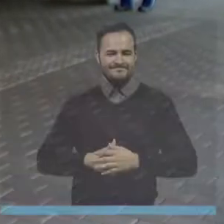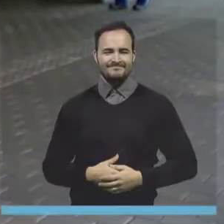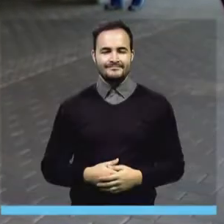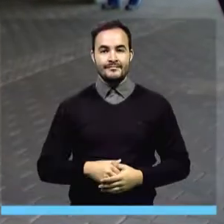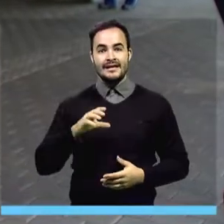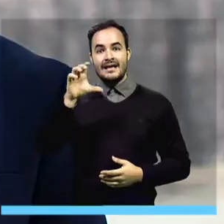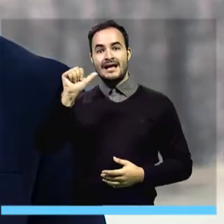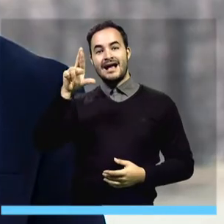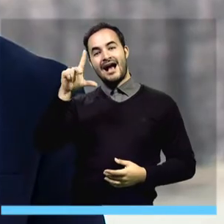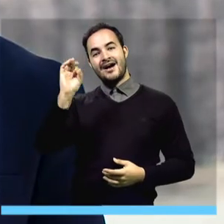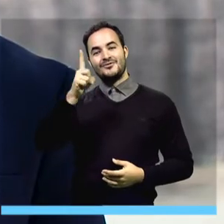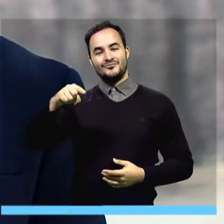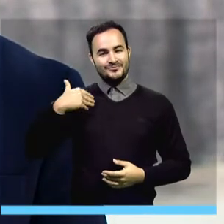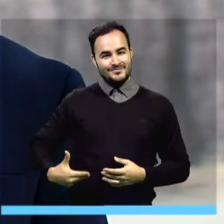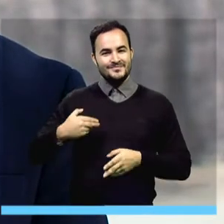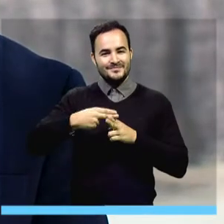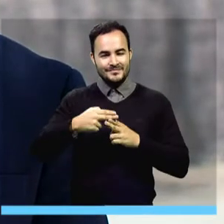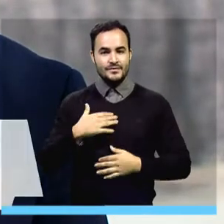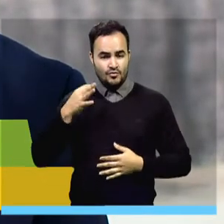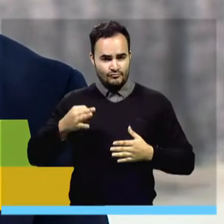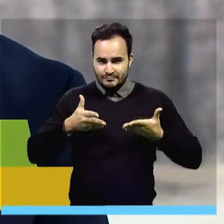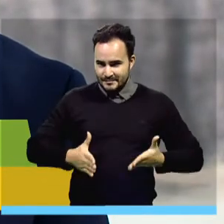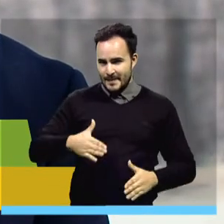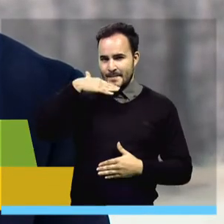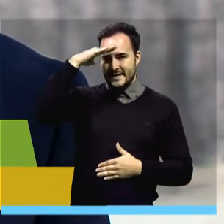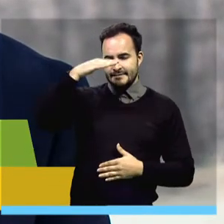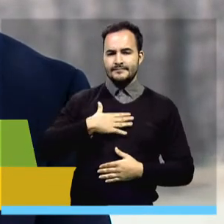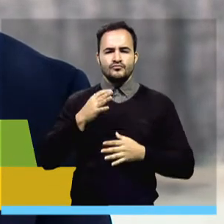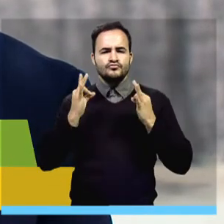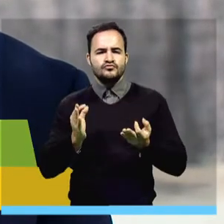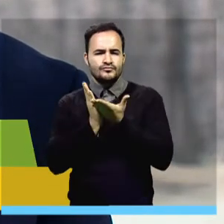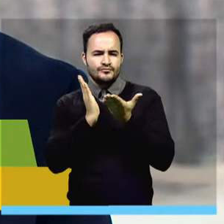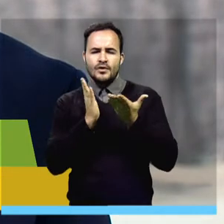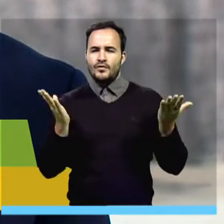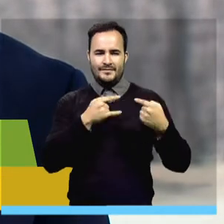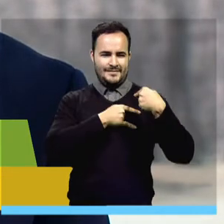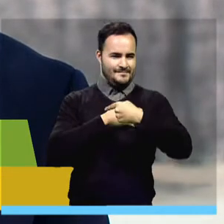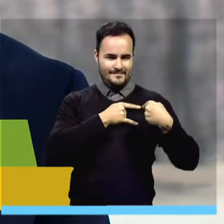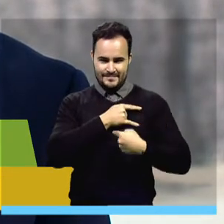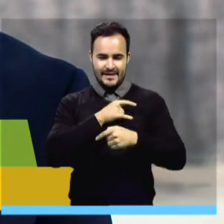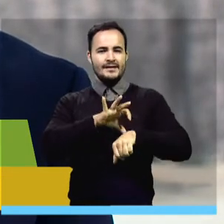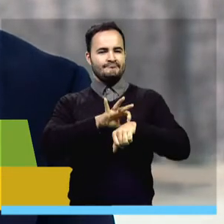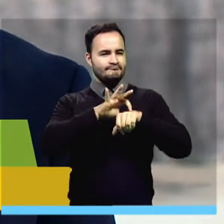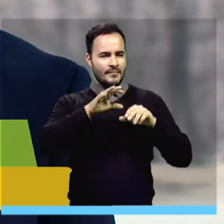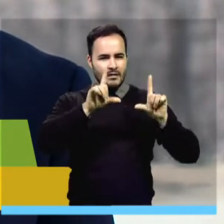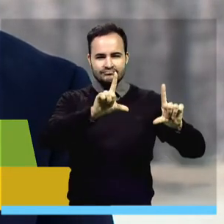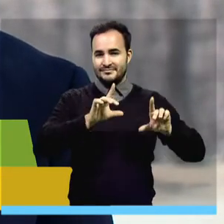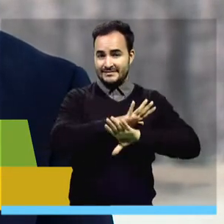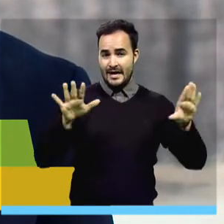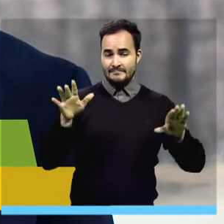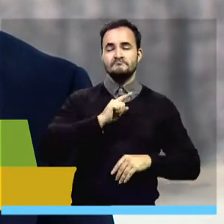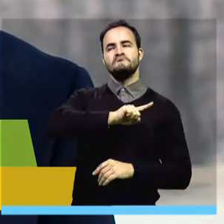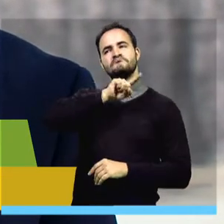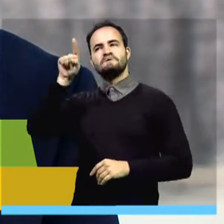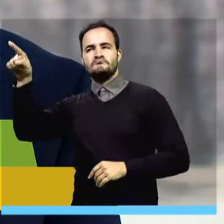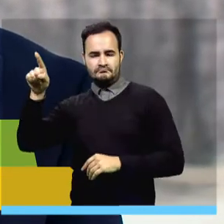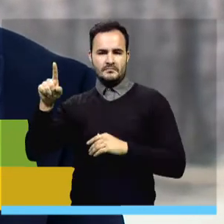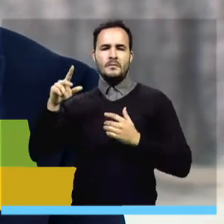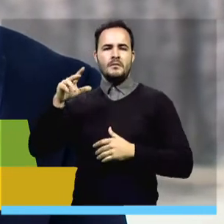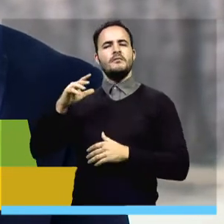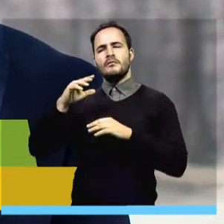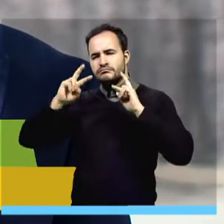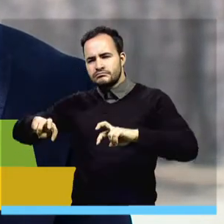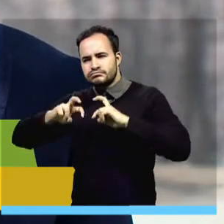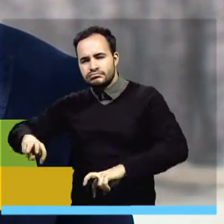Mi nombre es Carlos Dalviar, yo soy de Medellín, estudié medicina en la Universidad CES y en el 2006 me fui para Estados Unidos donde